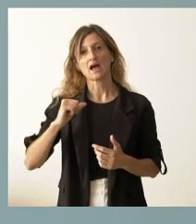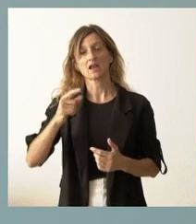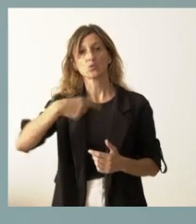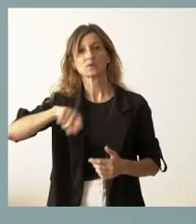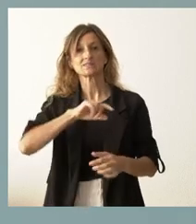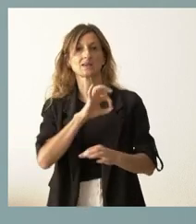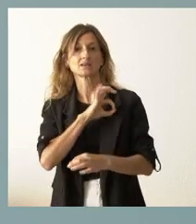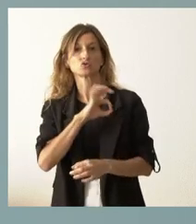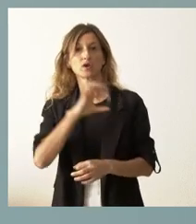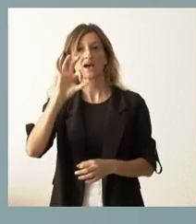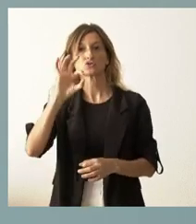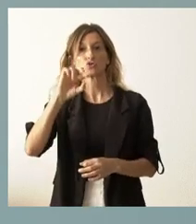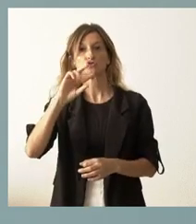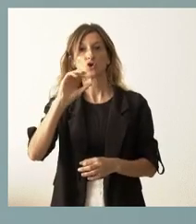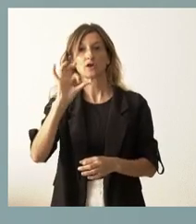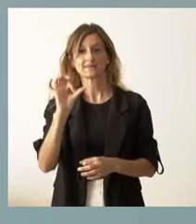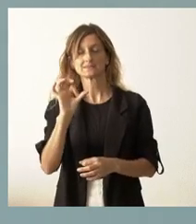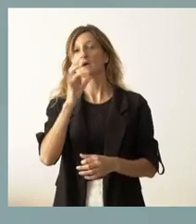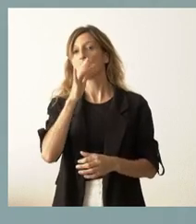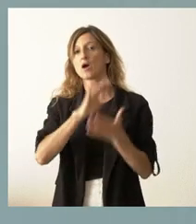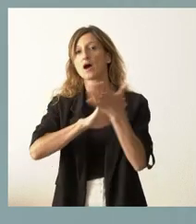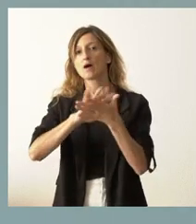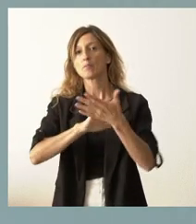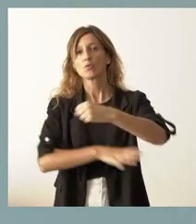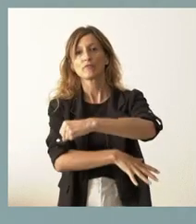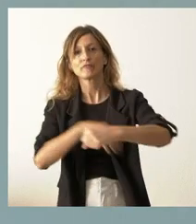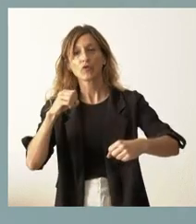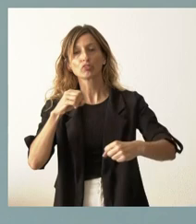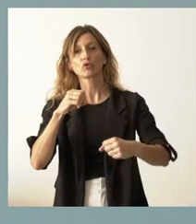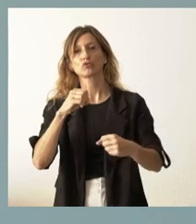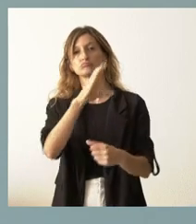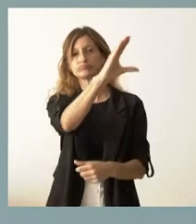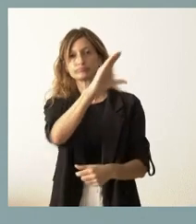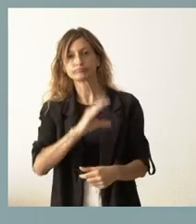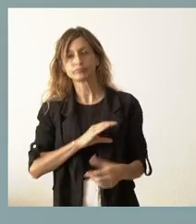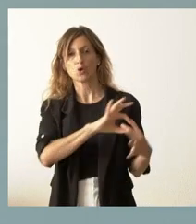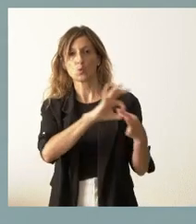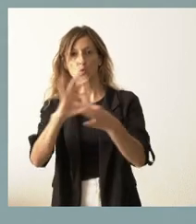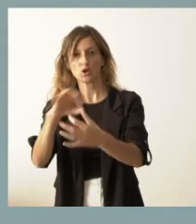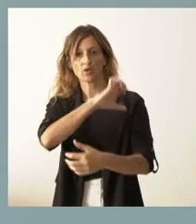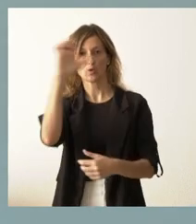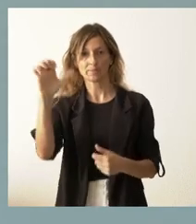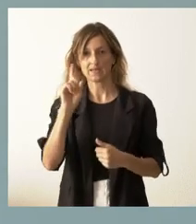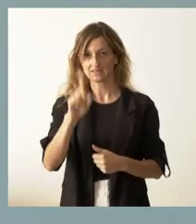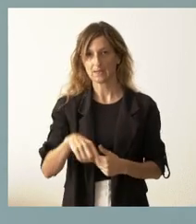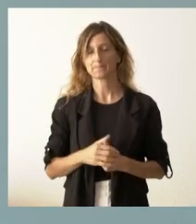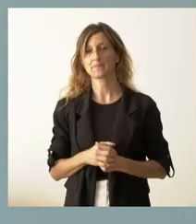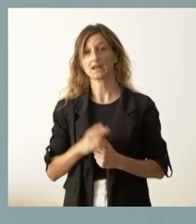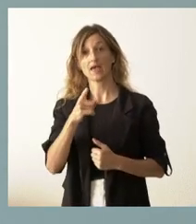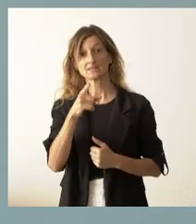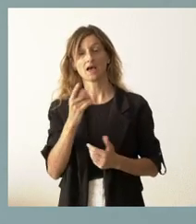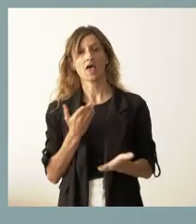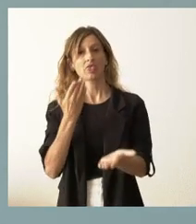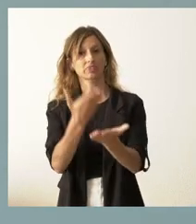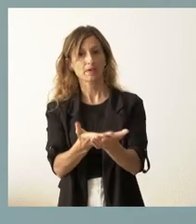Sonsoles. En este caso estamos hablando también de fondos procedentes de la Unión Europea. Esta es una demanda